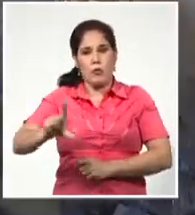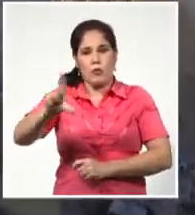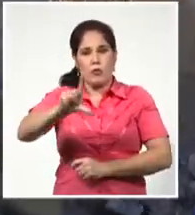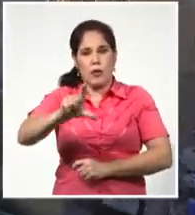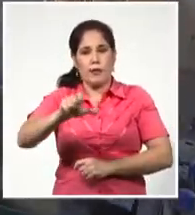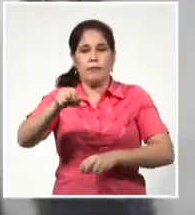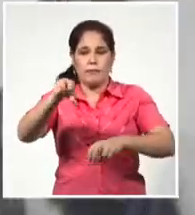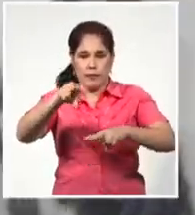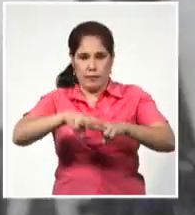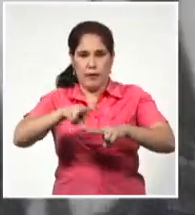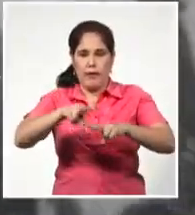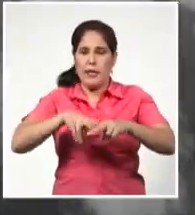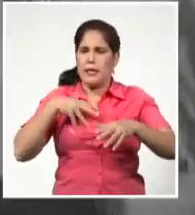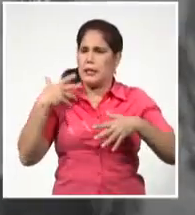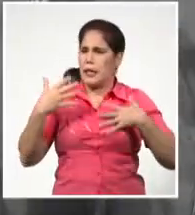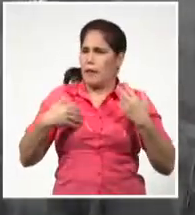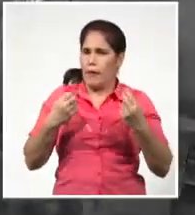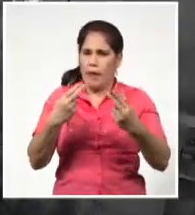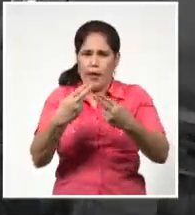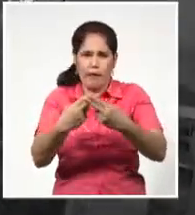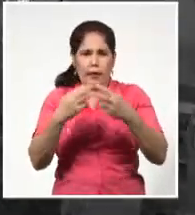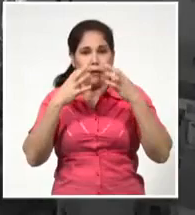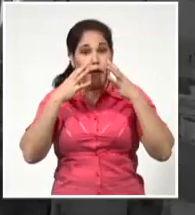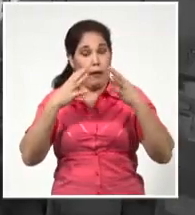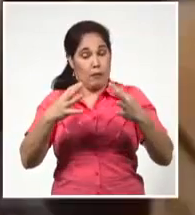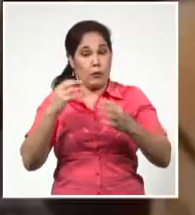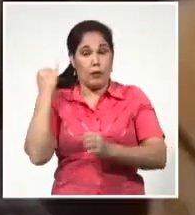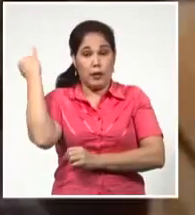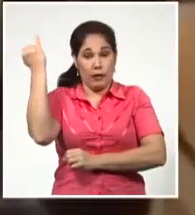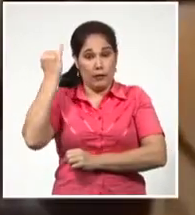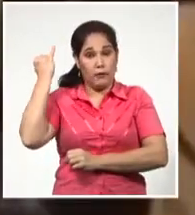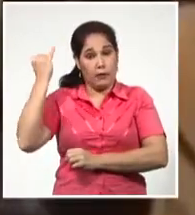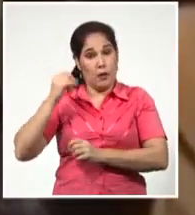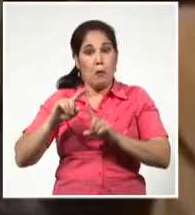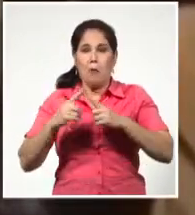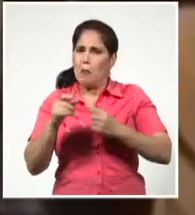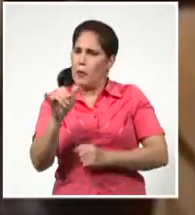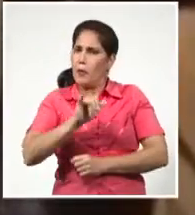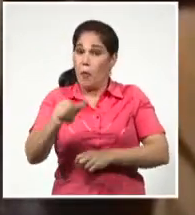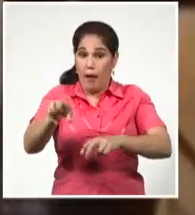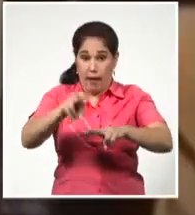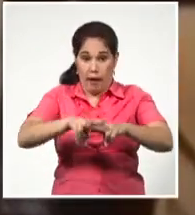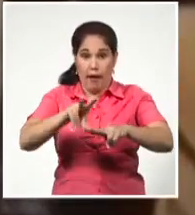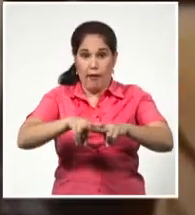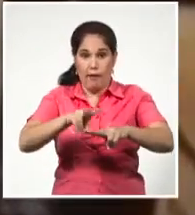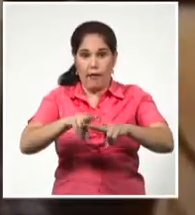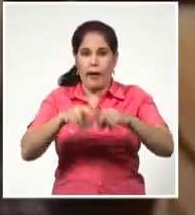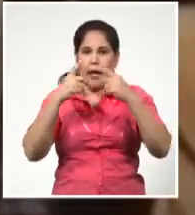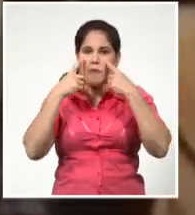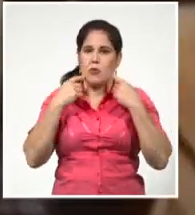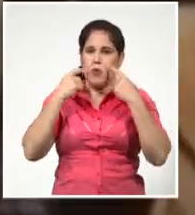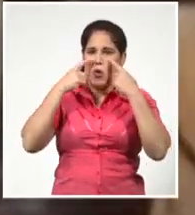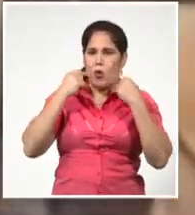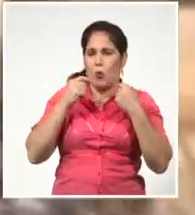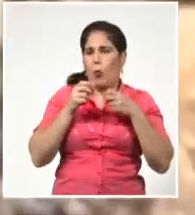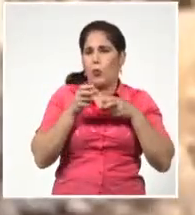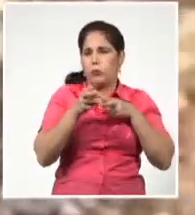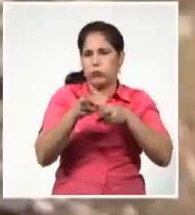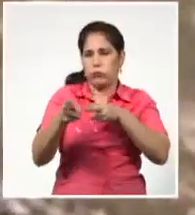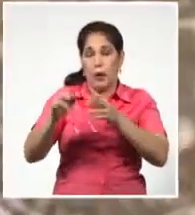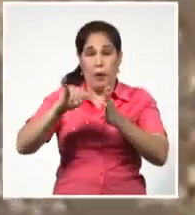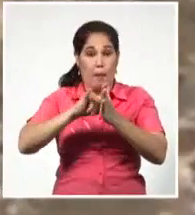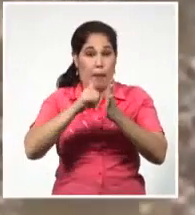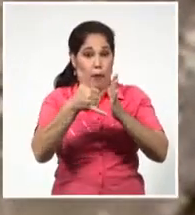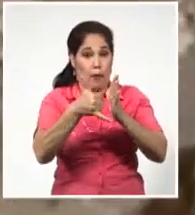Aquí se celebraron eventos de referencia internacional. Pero también La Habana lloró cuando enemigos del proyecto